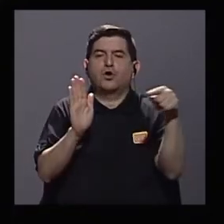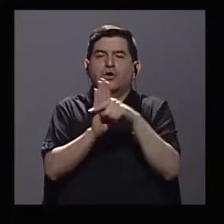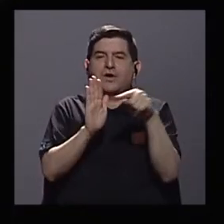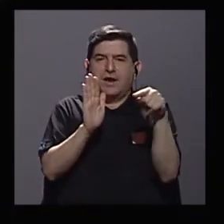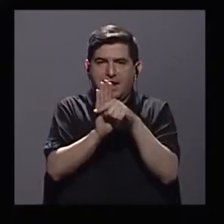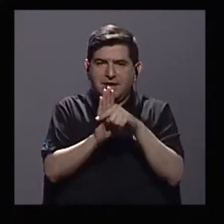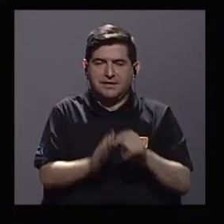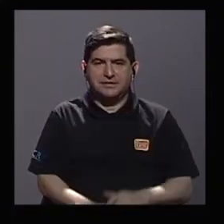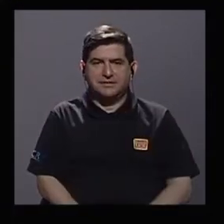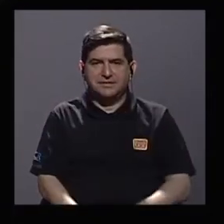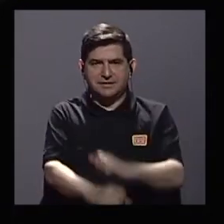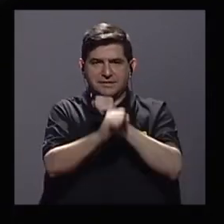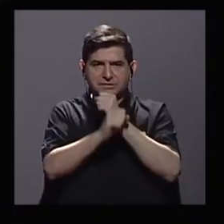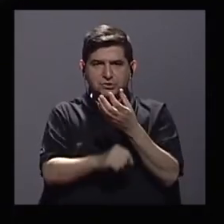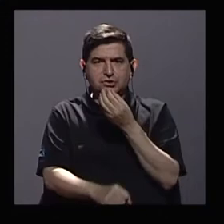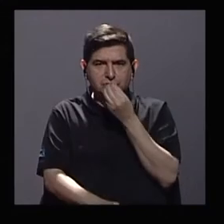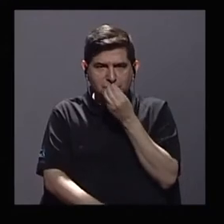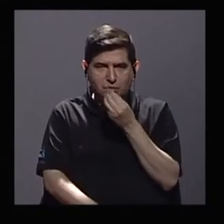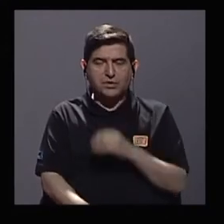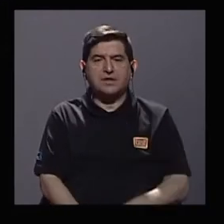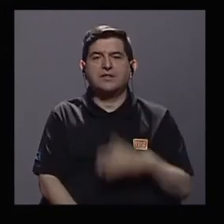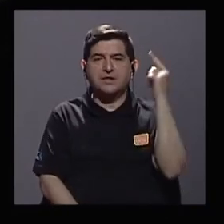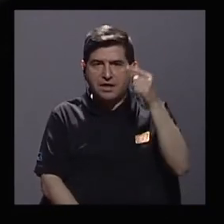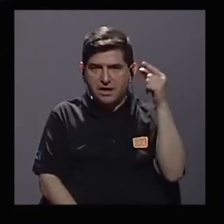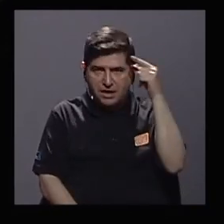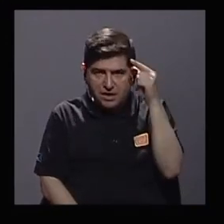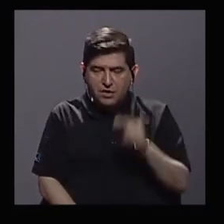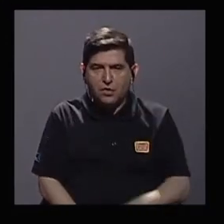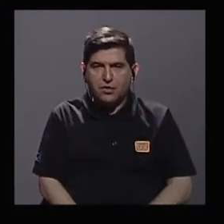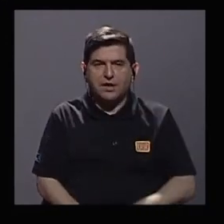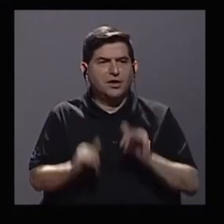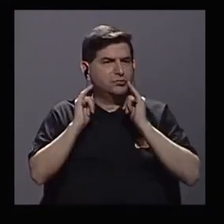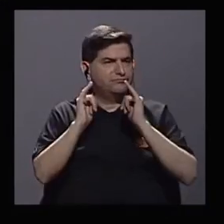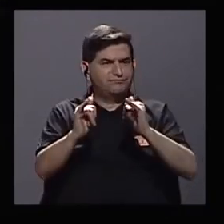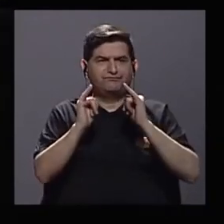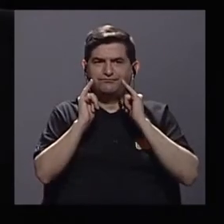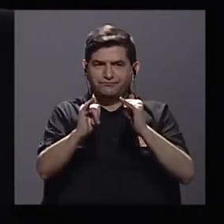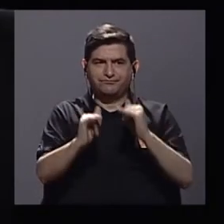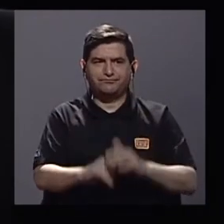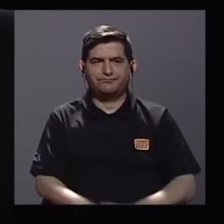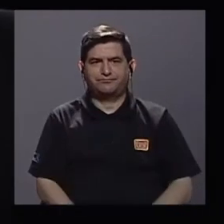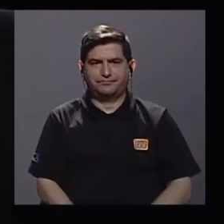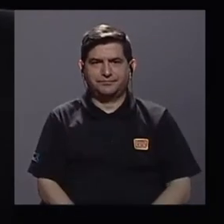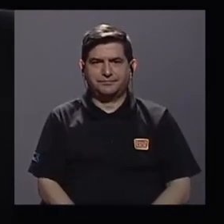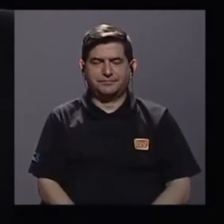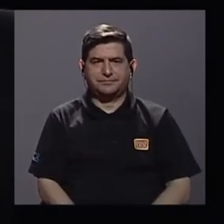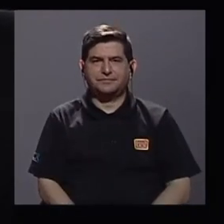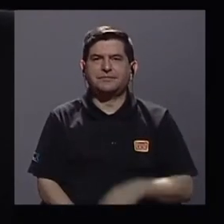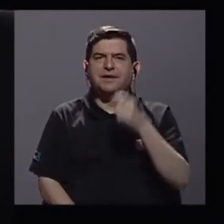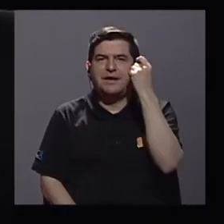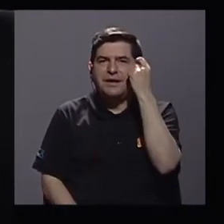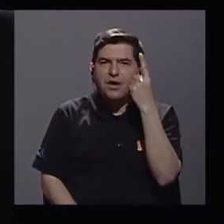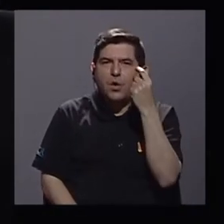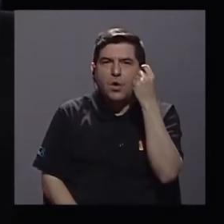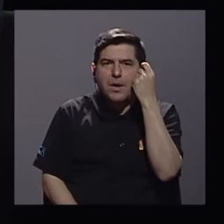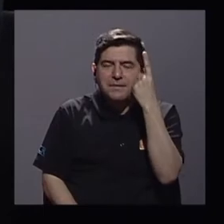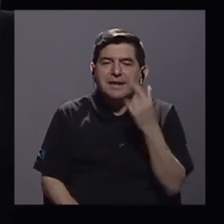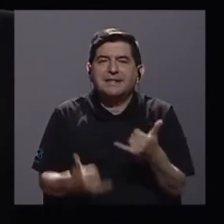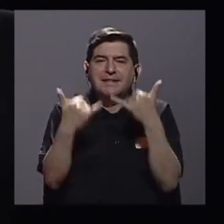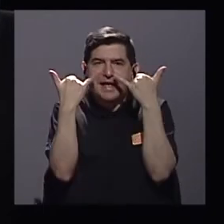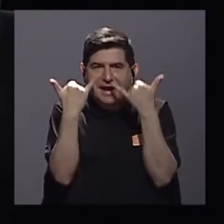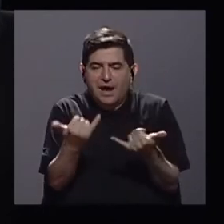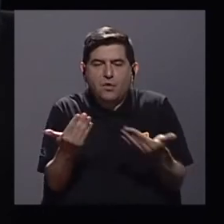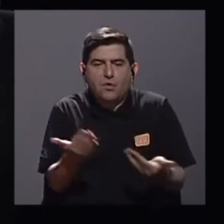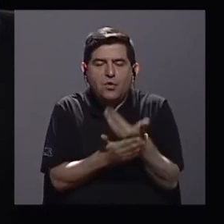la seguridad alimentaria y, por supuesto, las desigualdades. ¿Cómo entender ahora